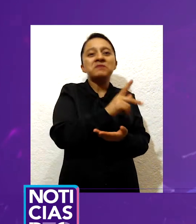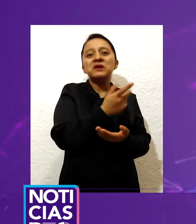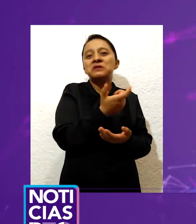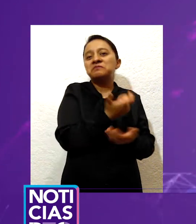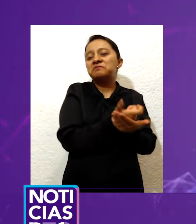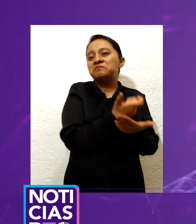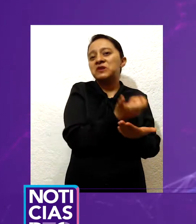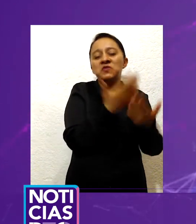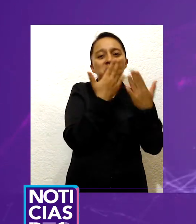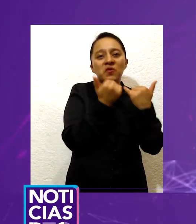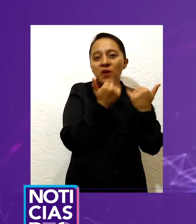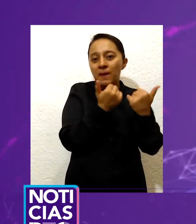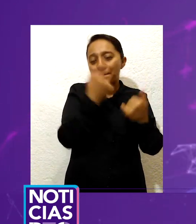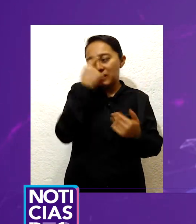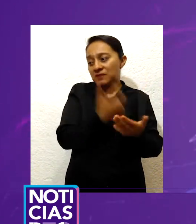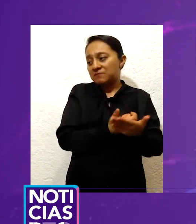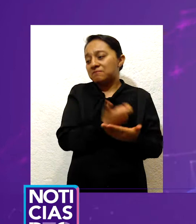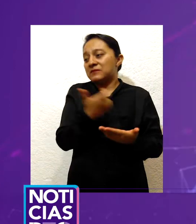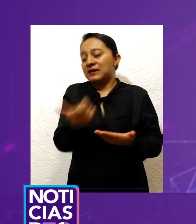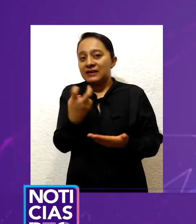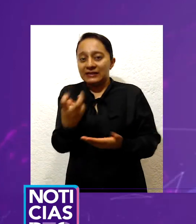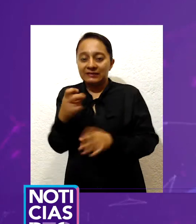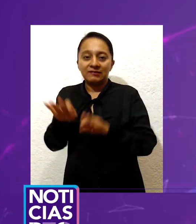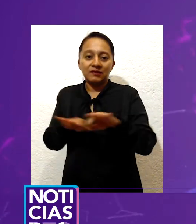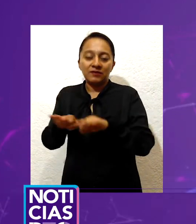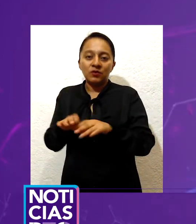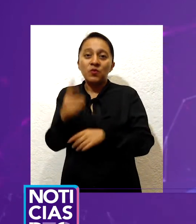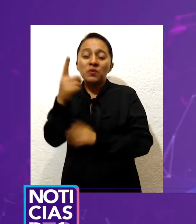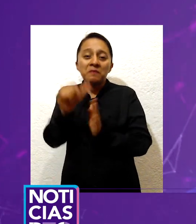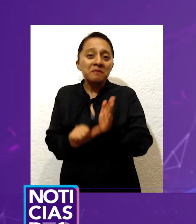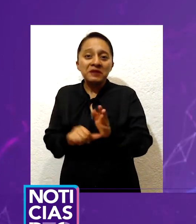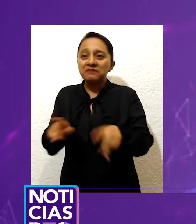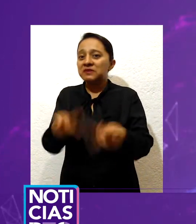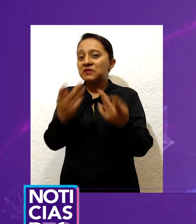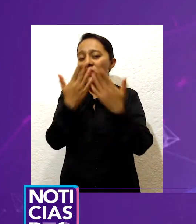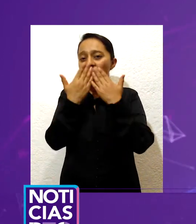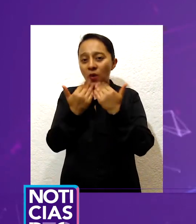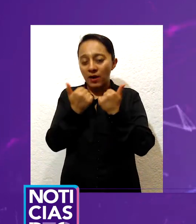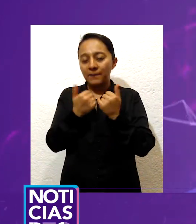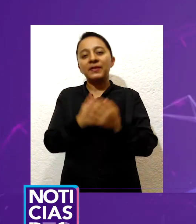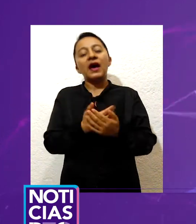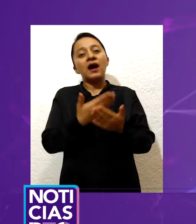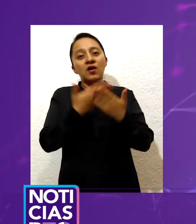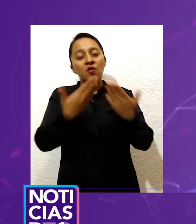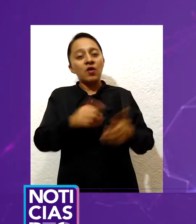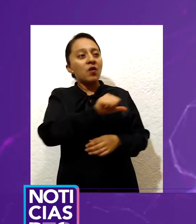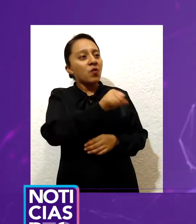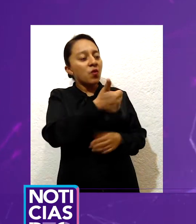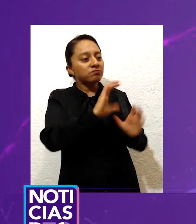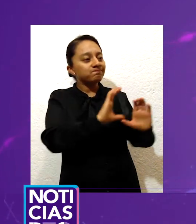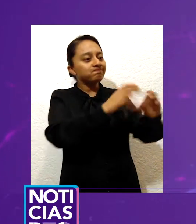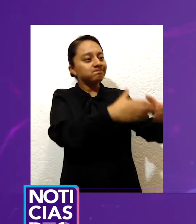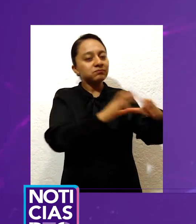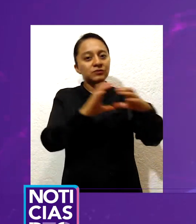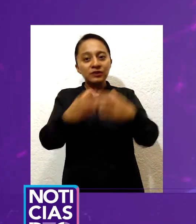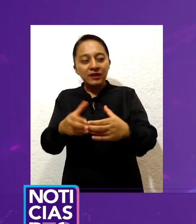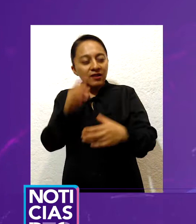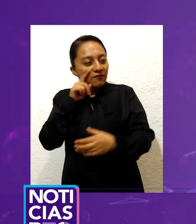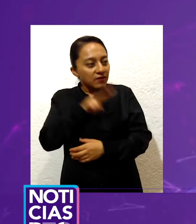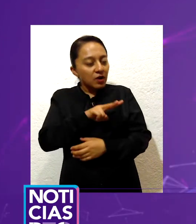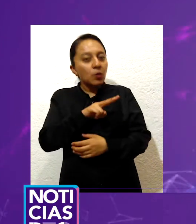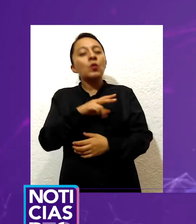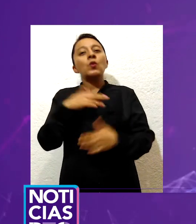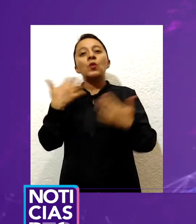otras comunidades, decidieron hacer cubrebocas. Después de hacer pruebas y cumplir con los requisitos que tiene que llevar el cubrebocas en cuanto a